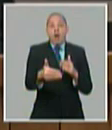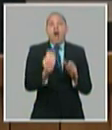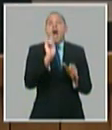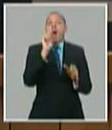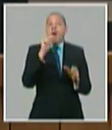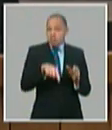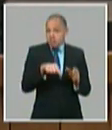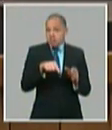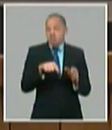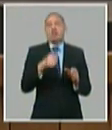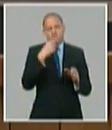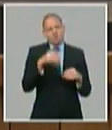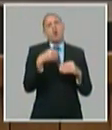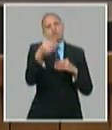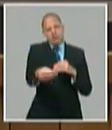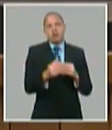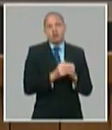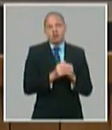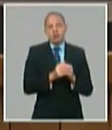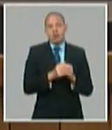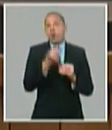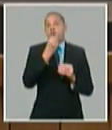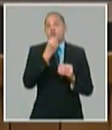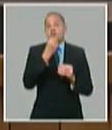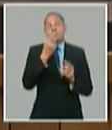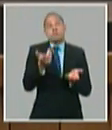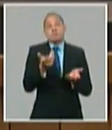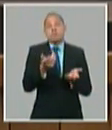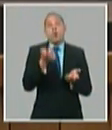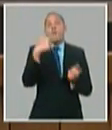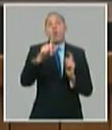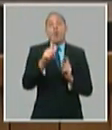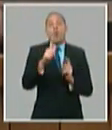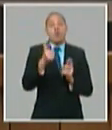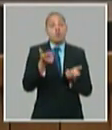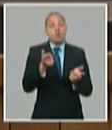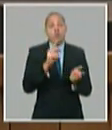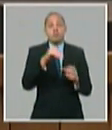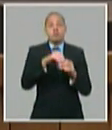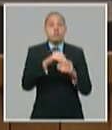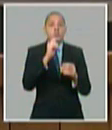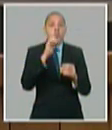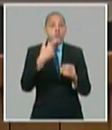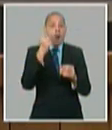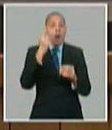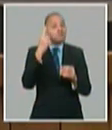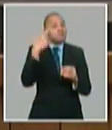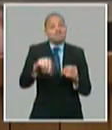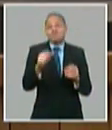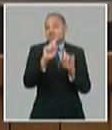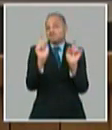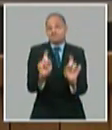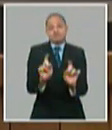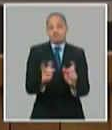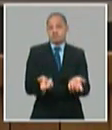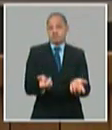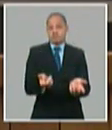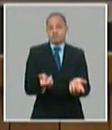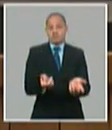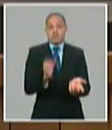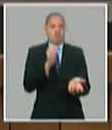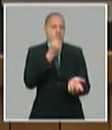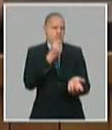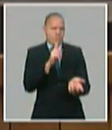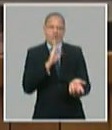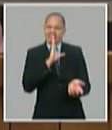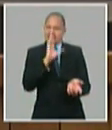entonces no podemos aceptar que haya sistemas algunos sistemas empresariales que a partir de que no está muy claro de qué divisa va a disponer y de qué combustible se